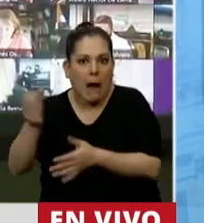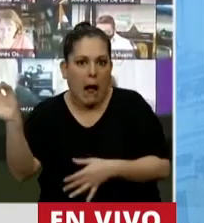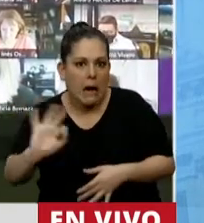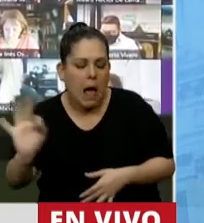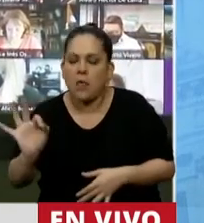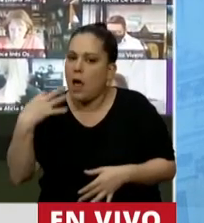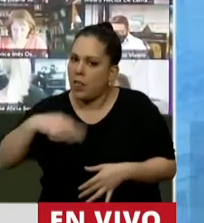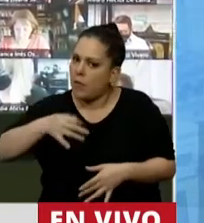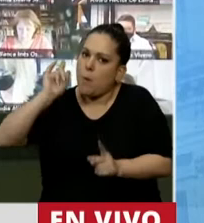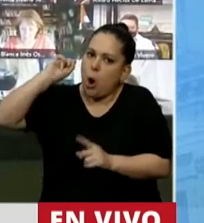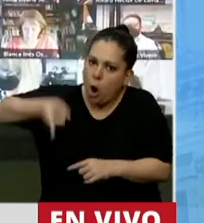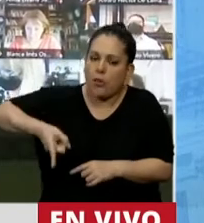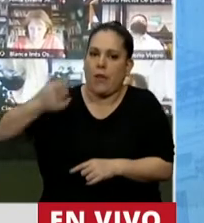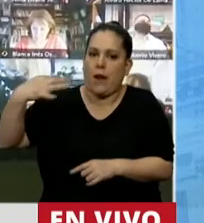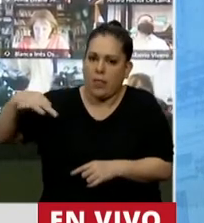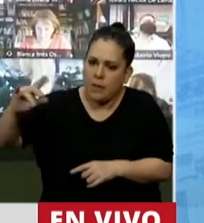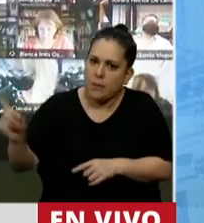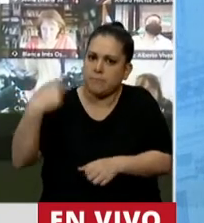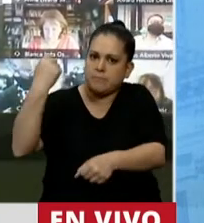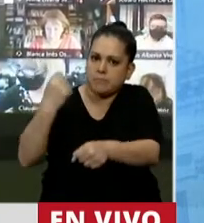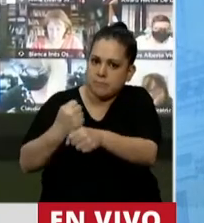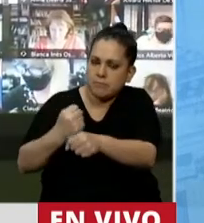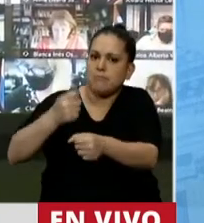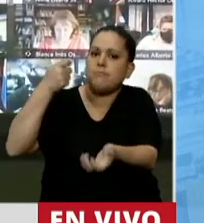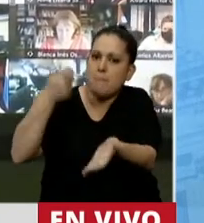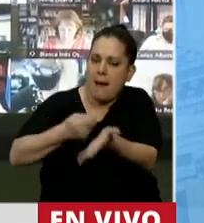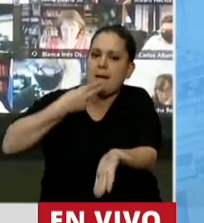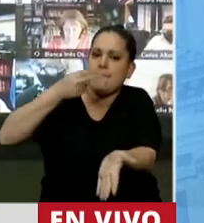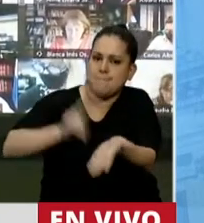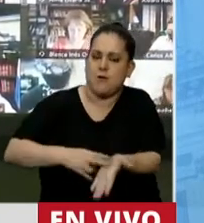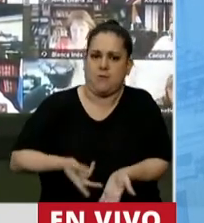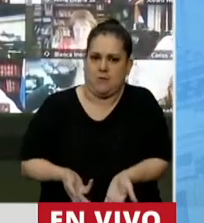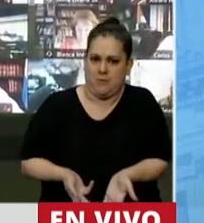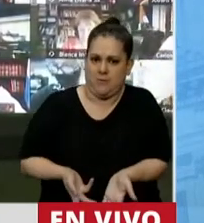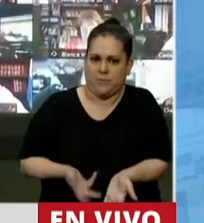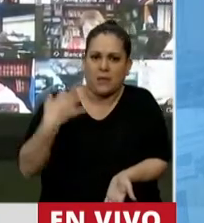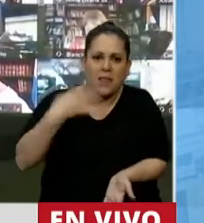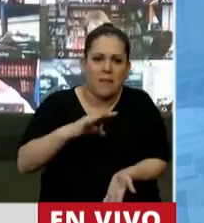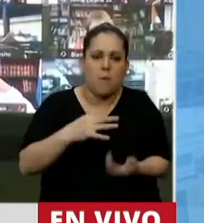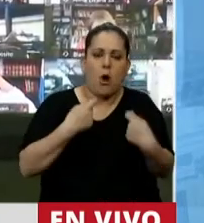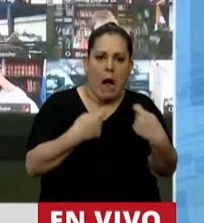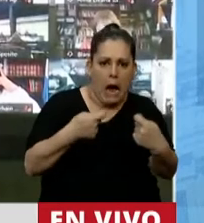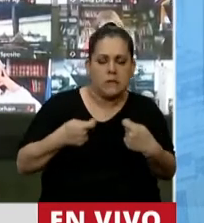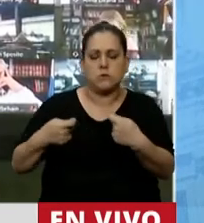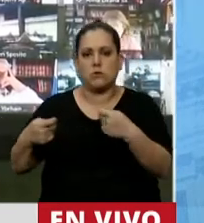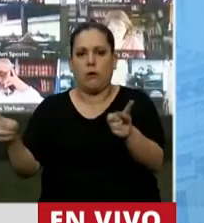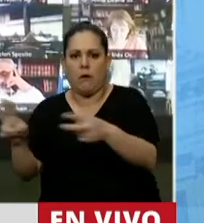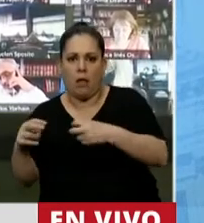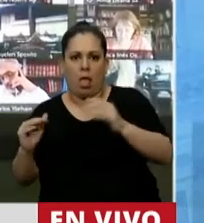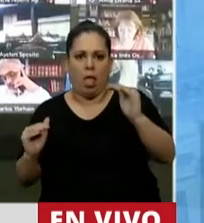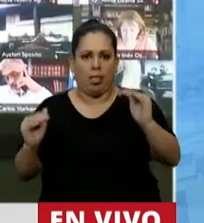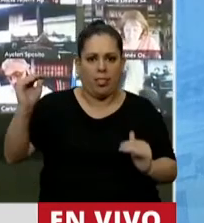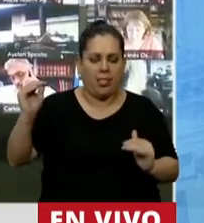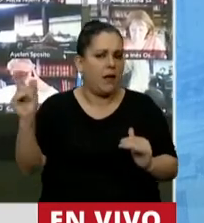Tenemos que ordenar los gastos del Estado. Tenemos que achicar el déficit. Si queremos que los más